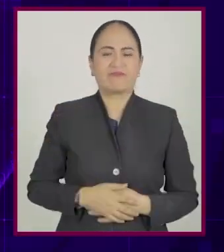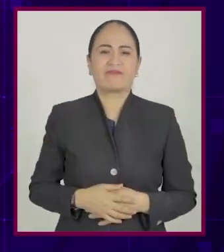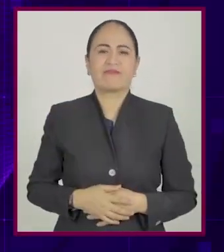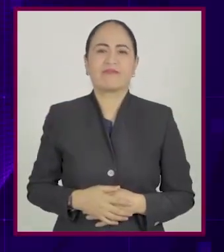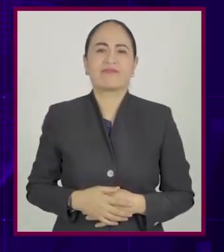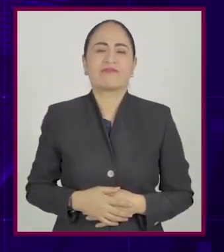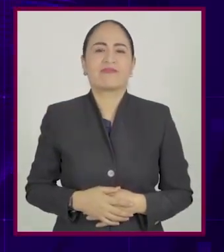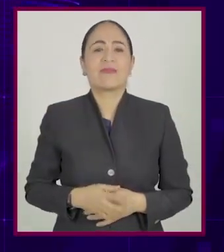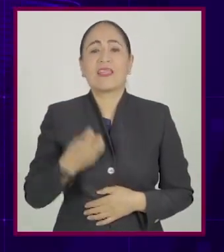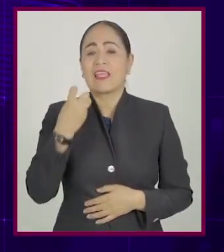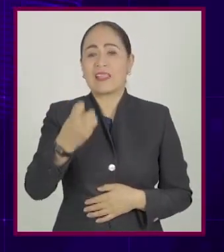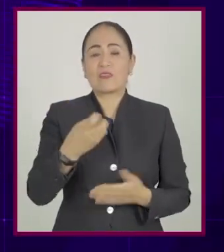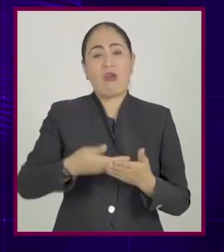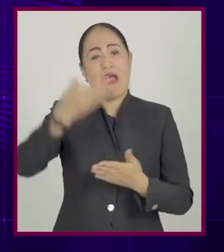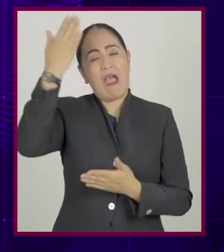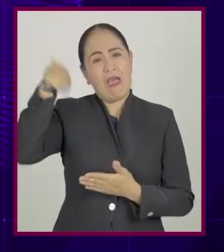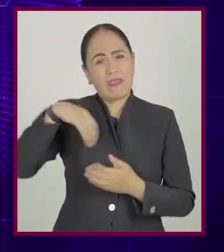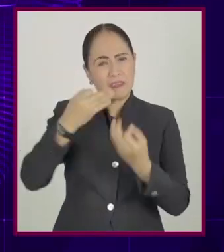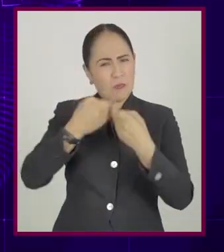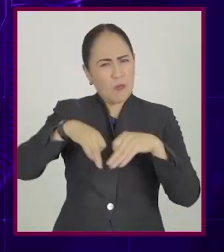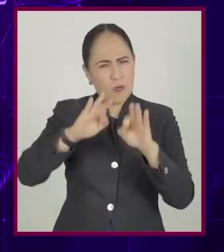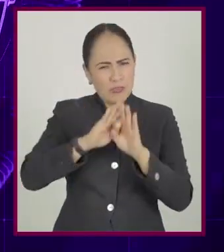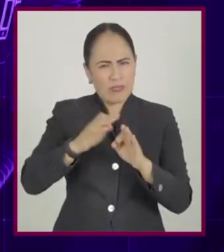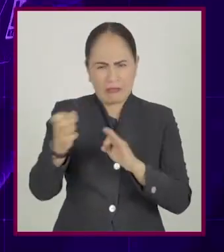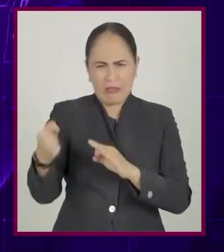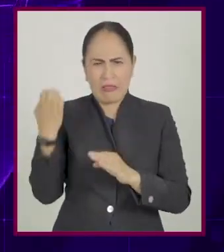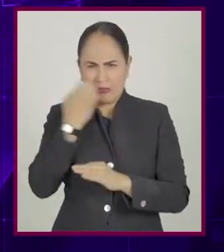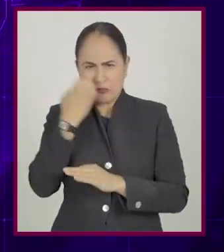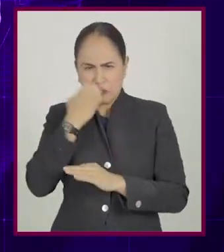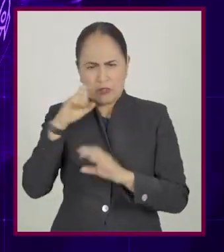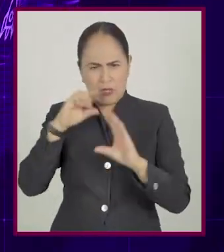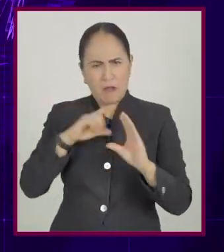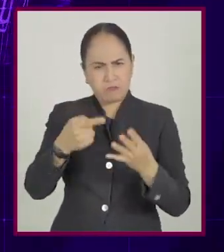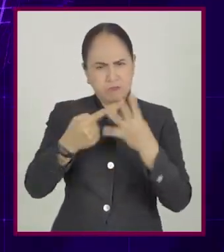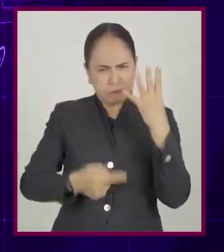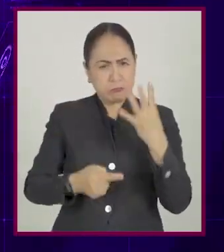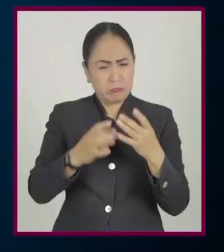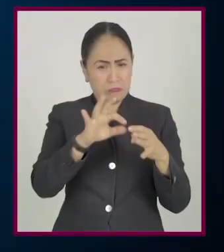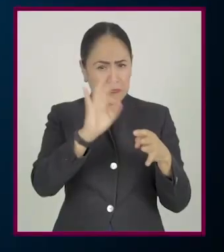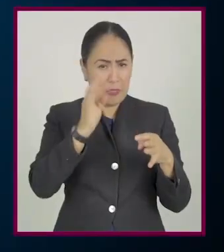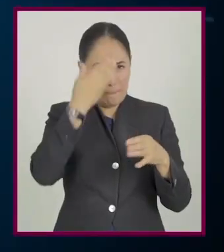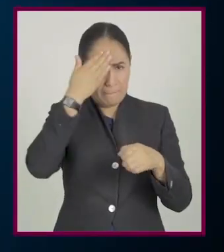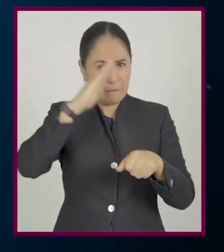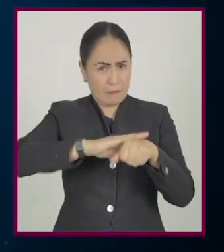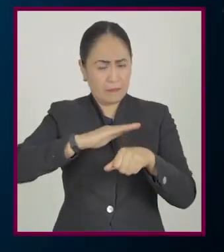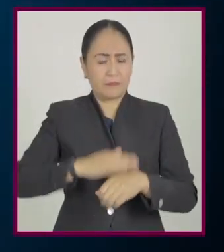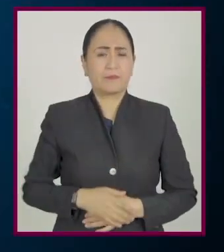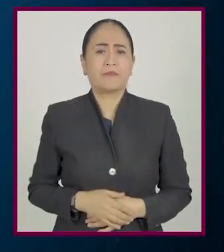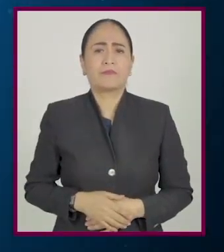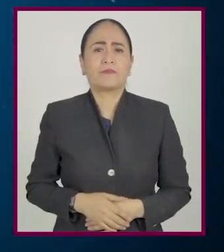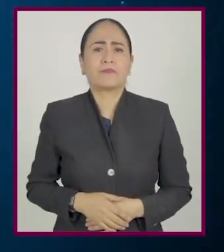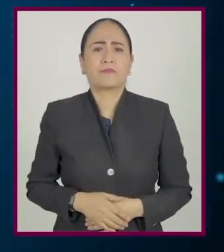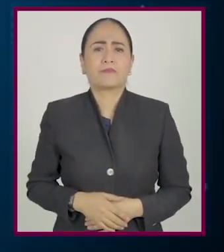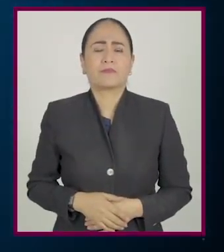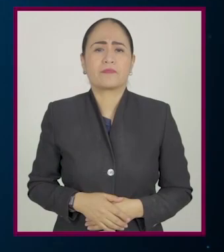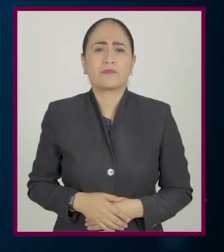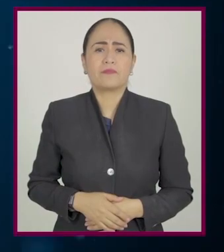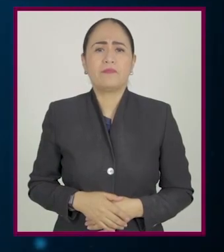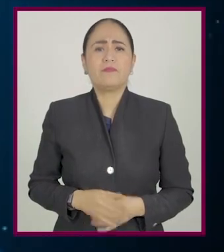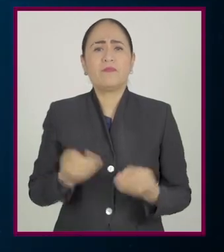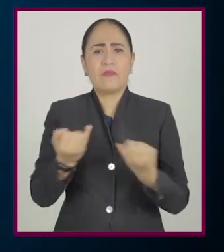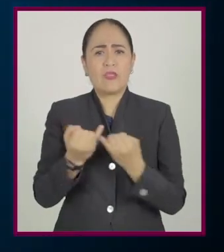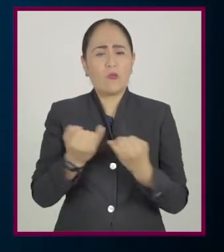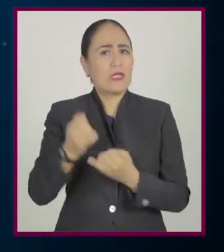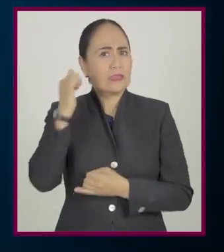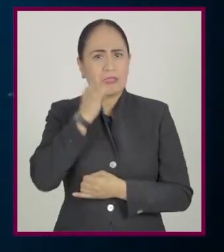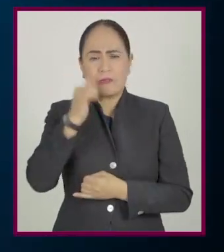la humanidad, anteriormente se le consideraba de gran importancia en la educación. Actualmente se le considera